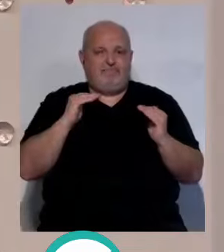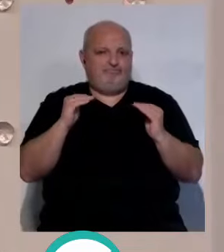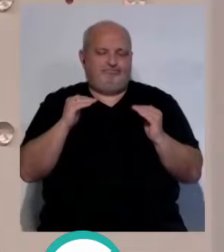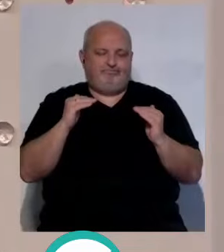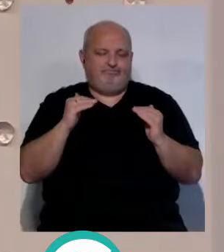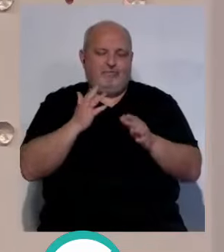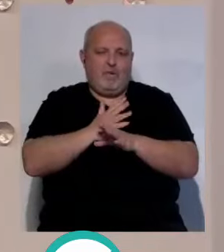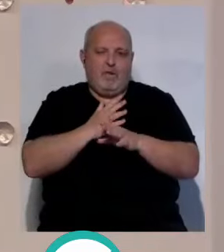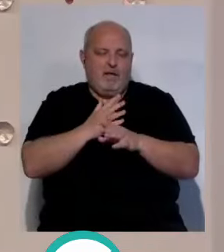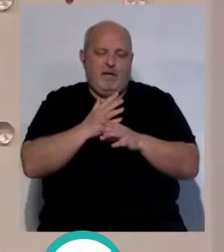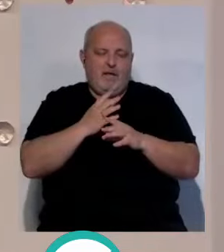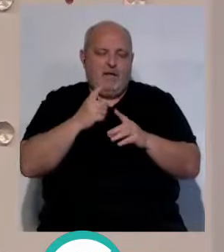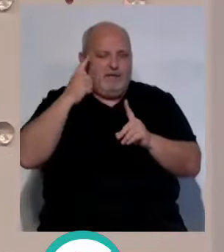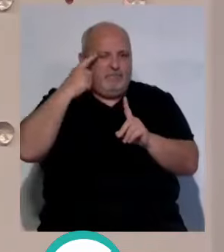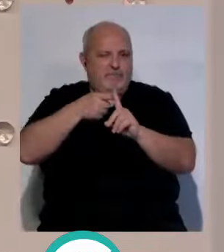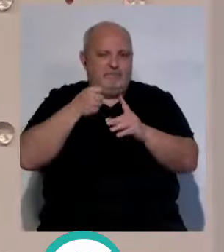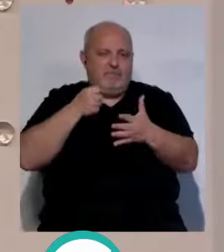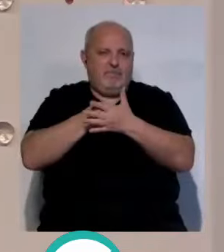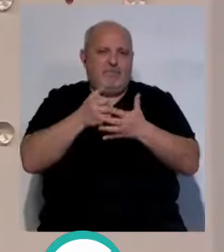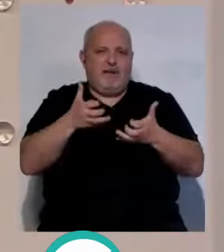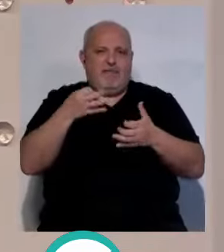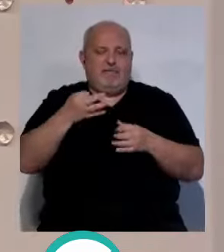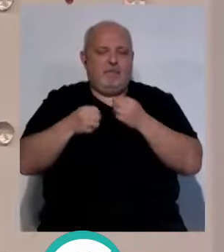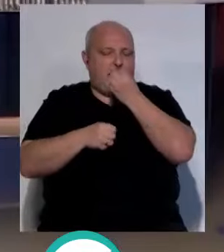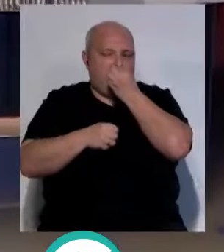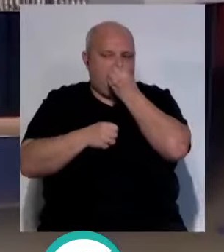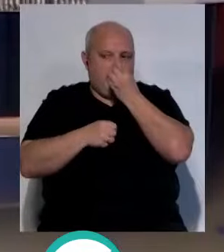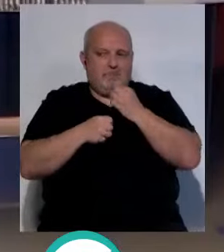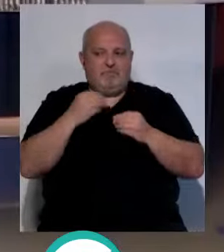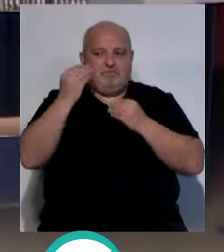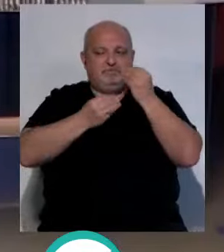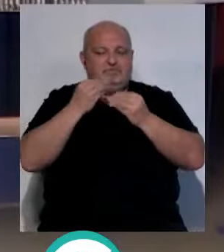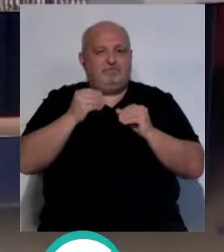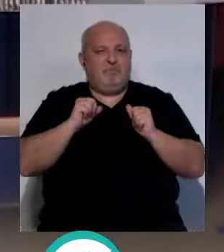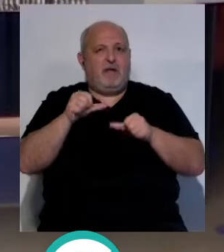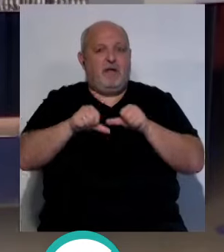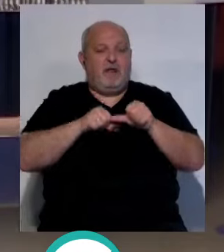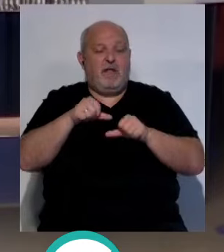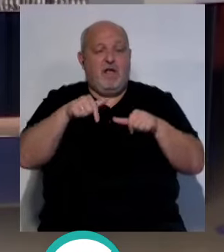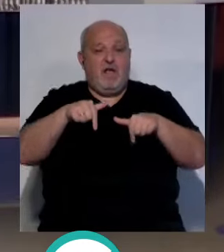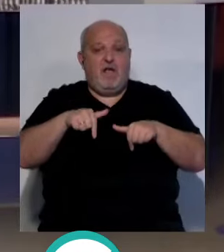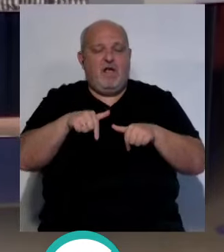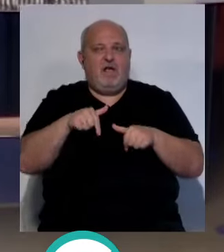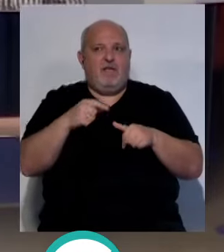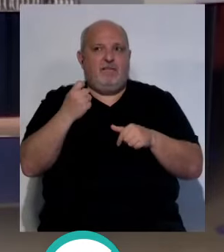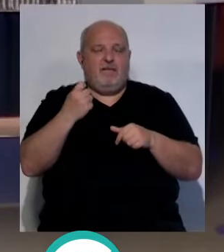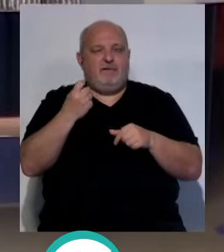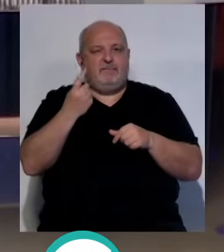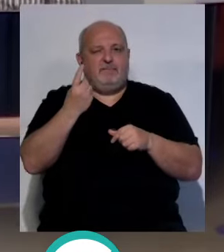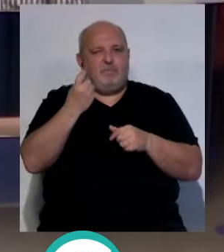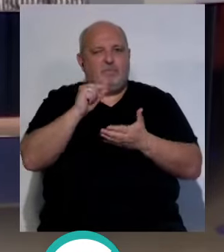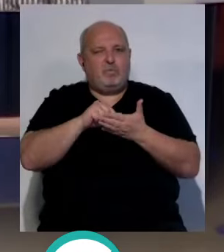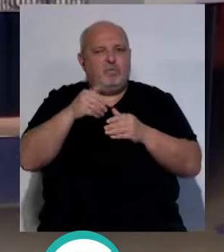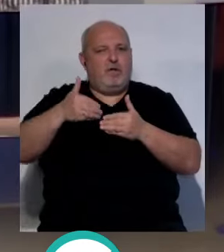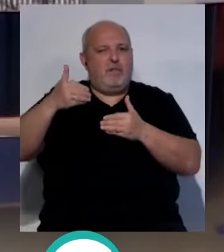que jugárselo y hay que ir a por la victoria en todos los partidos. Esos pensamientos desde el principio de liga, porque ahora es cuando se echan en falta... ...esos puntos